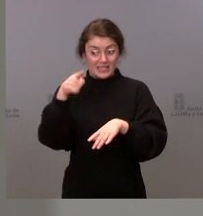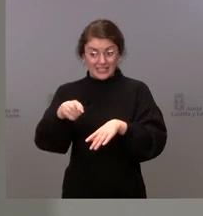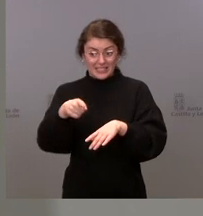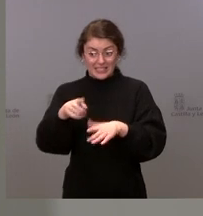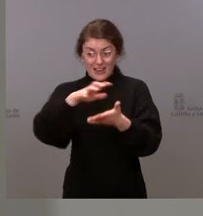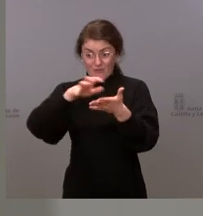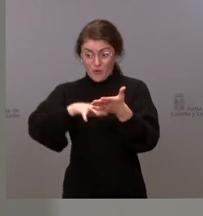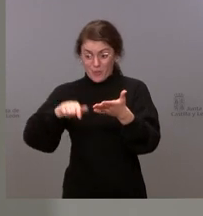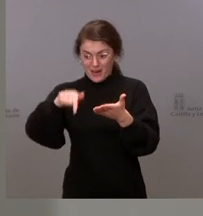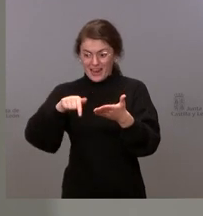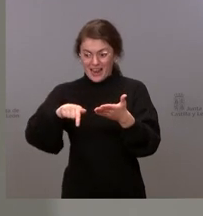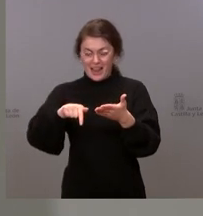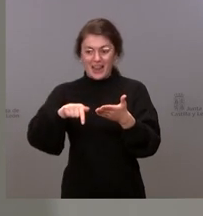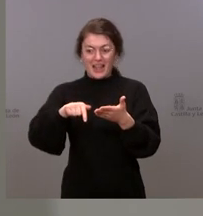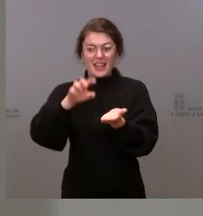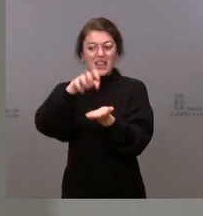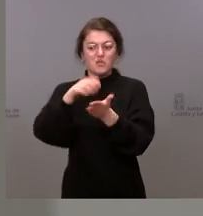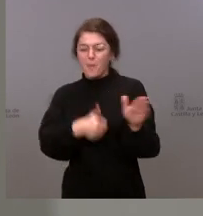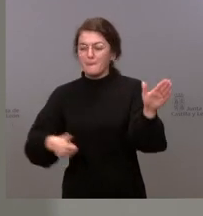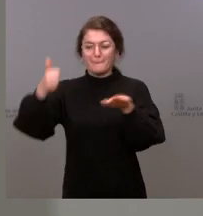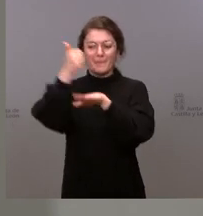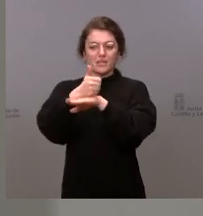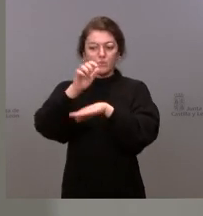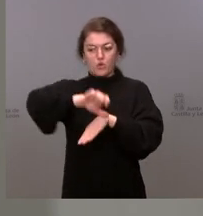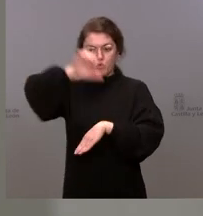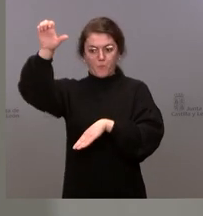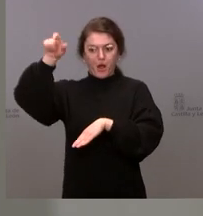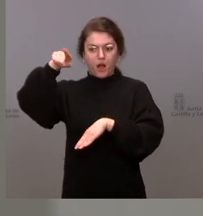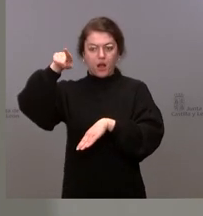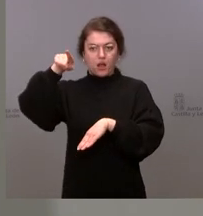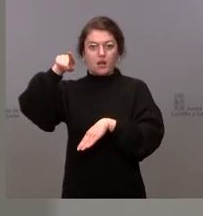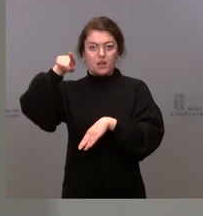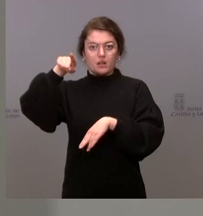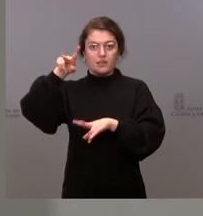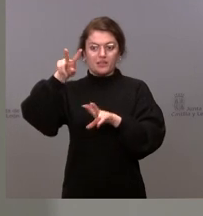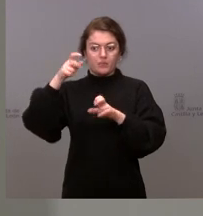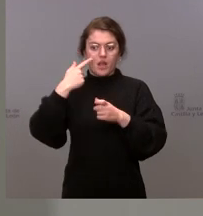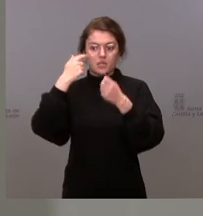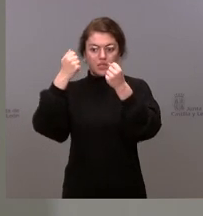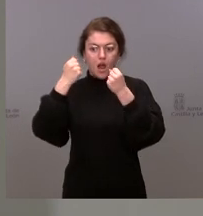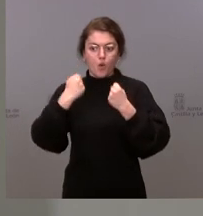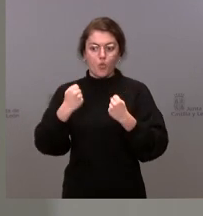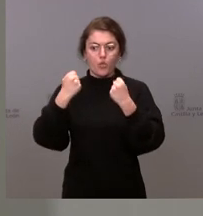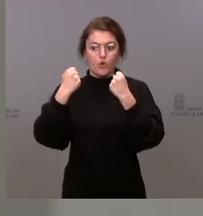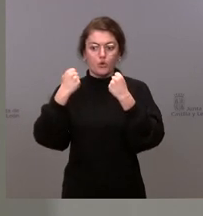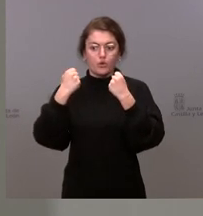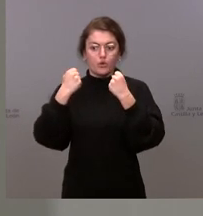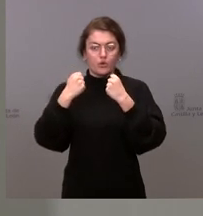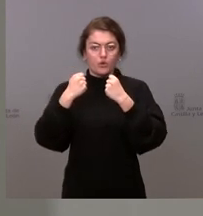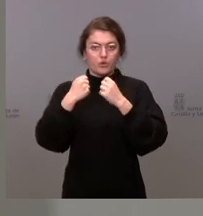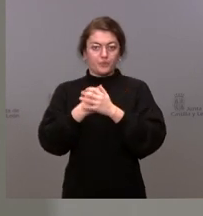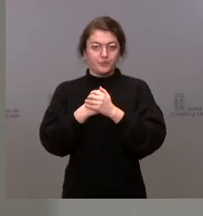a nivel europeo, que traslada sus recomendaciones a nuestro interterritorial de salud pública.